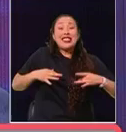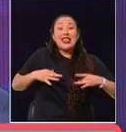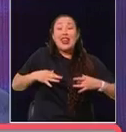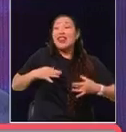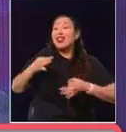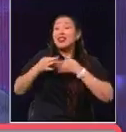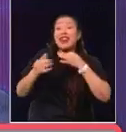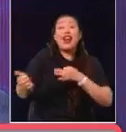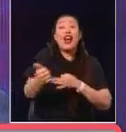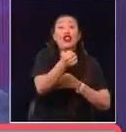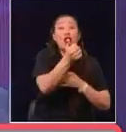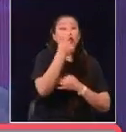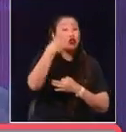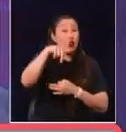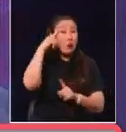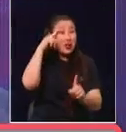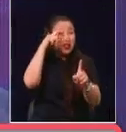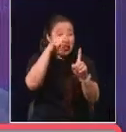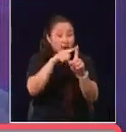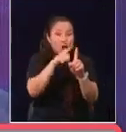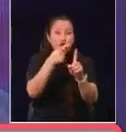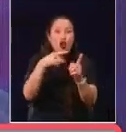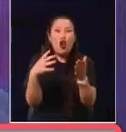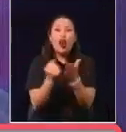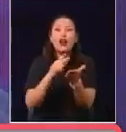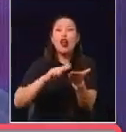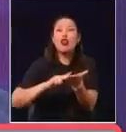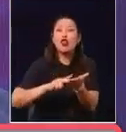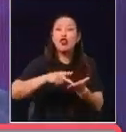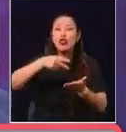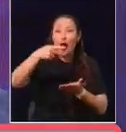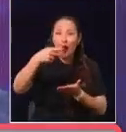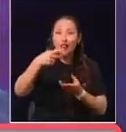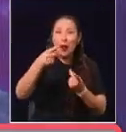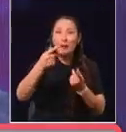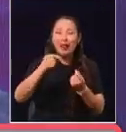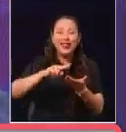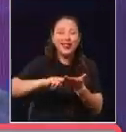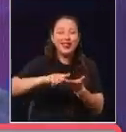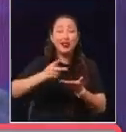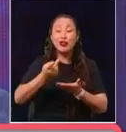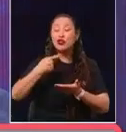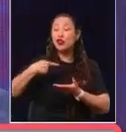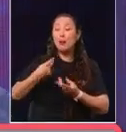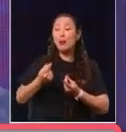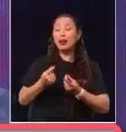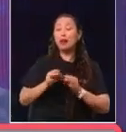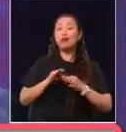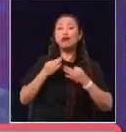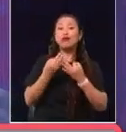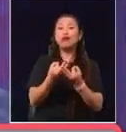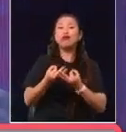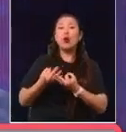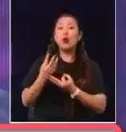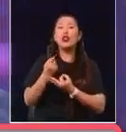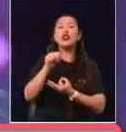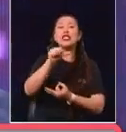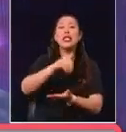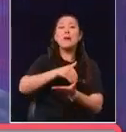de que doblamos esa meta que teníamos. Y la cifra que traemos hoy es de 6